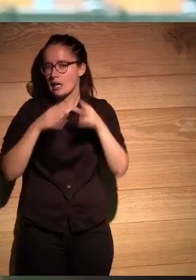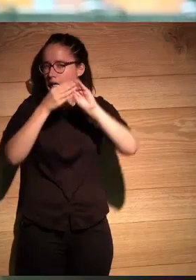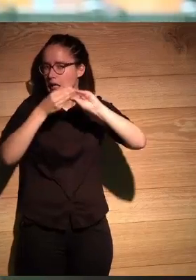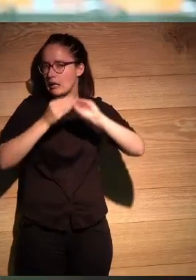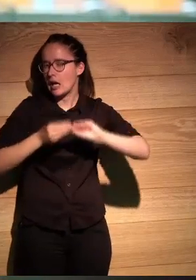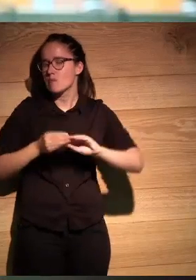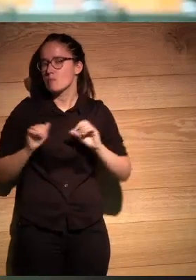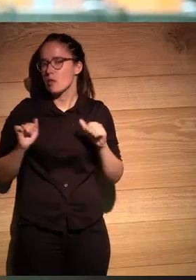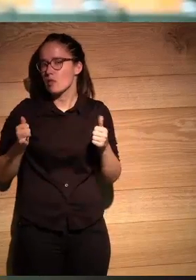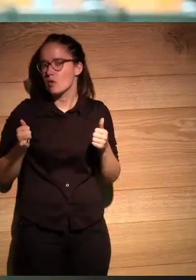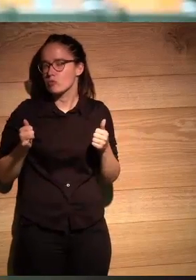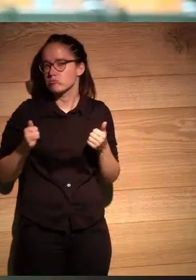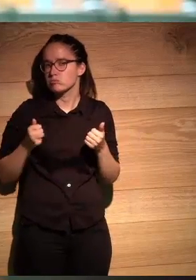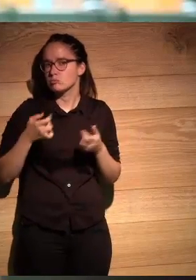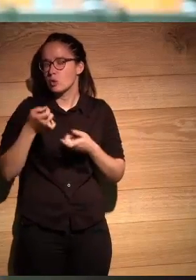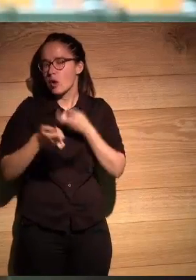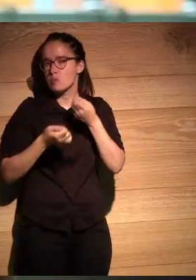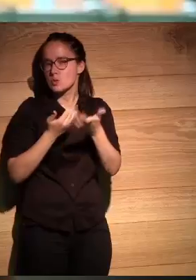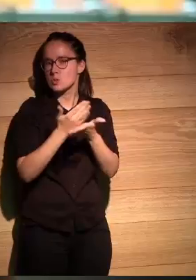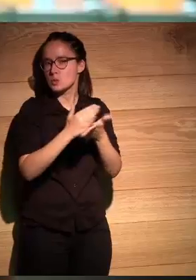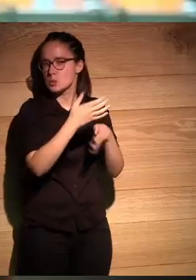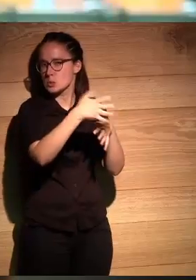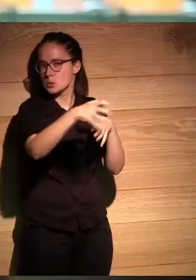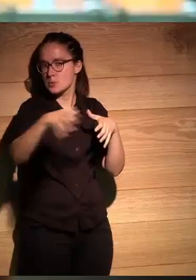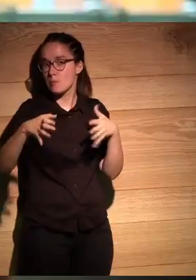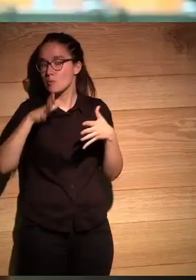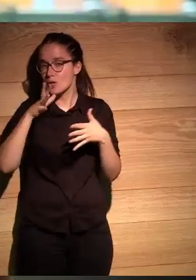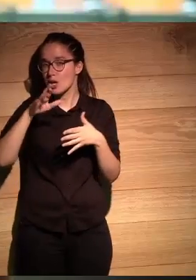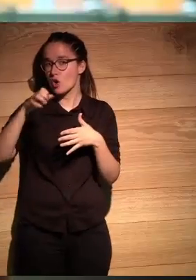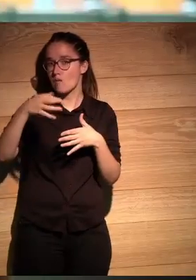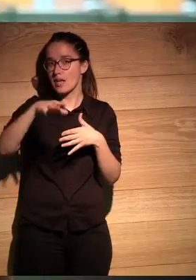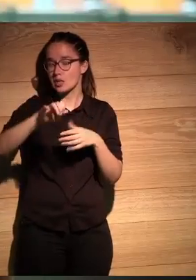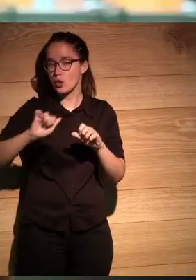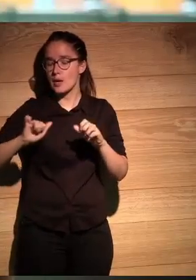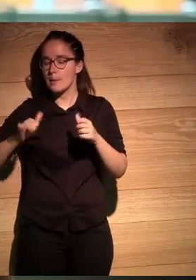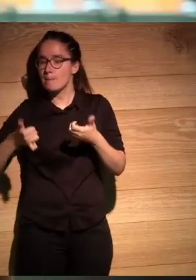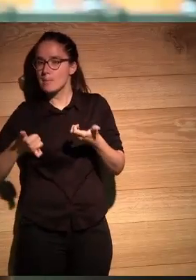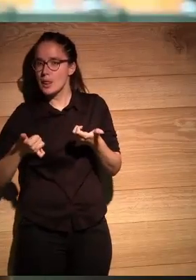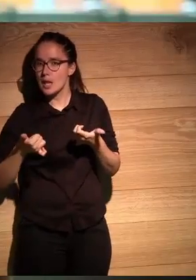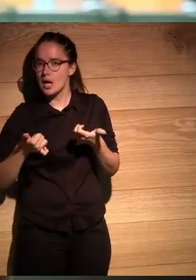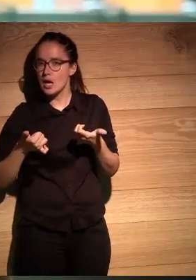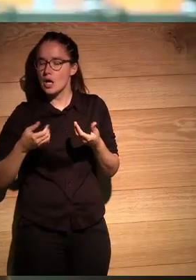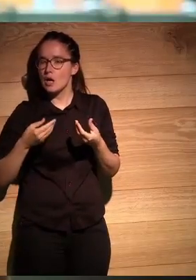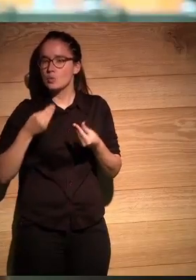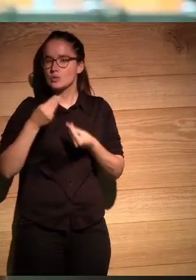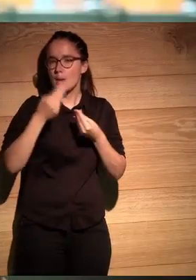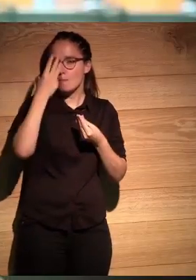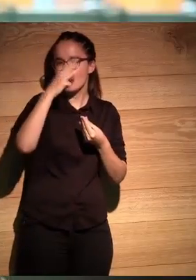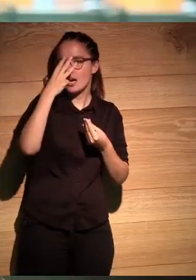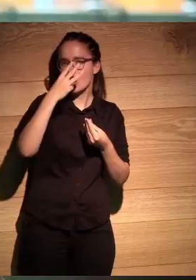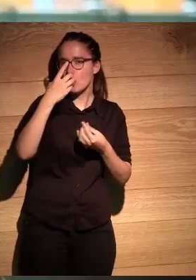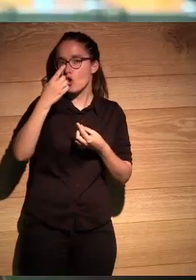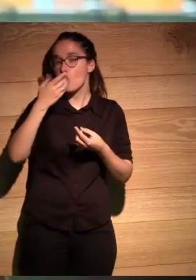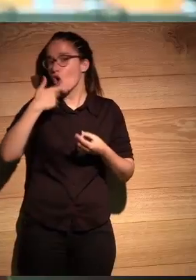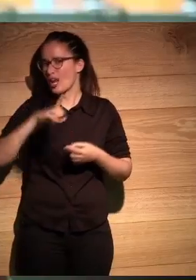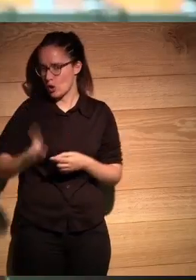fue dando de alguna manera y se va disgregando porque porque Roberto empieza a evocar con México la zona que no